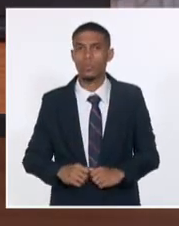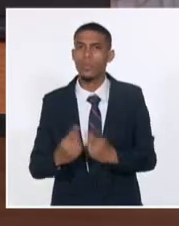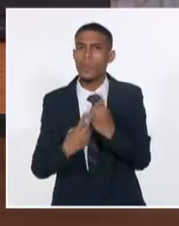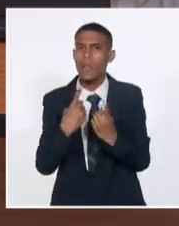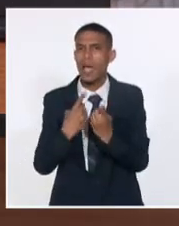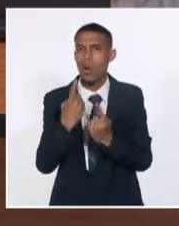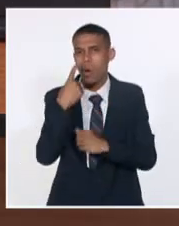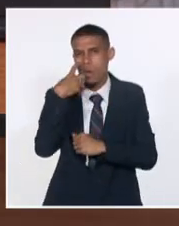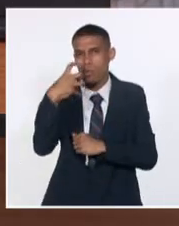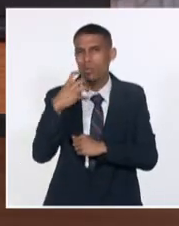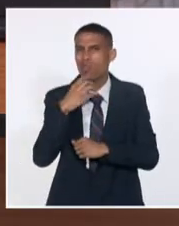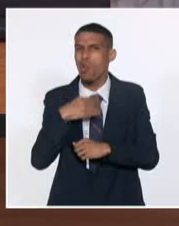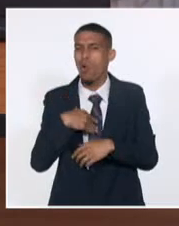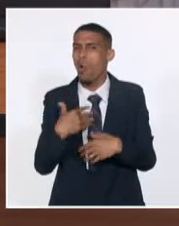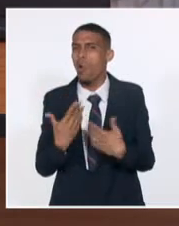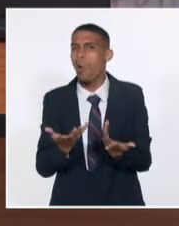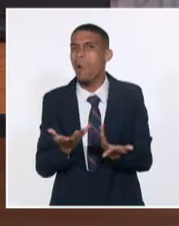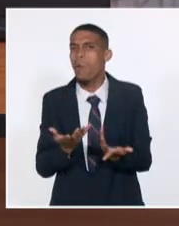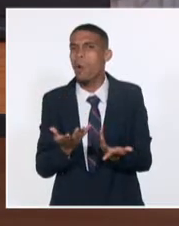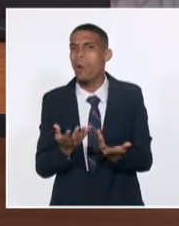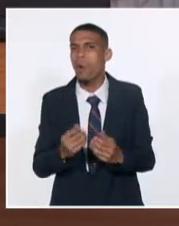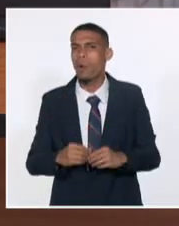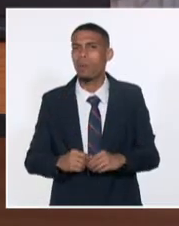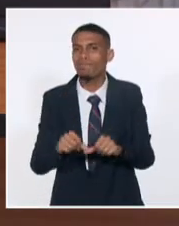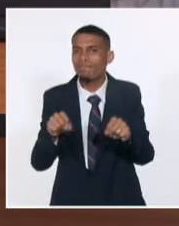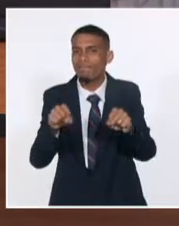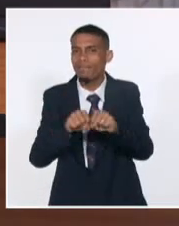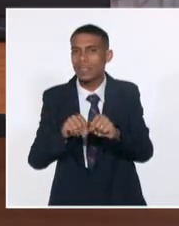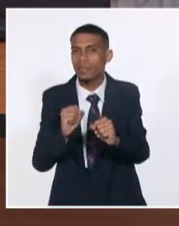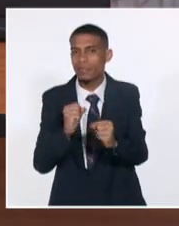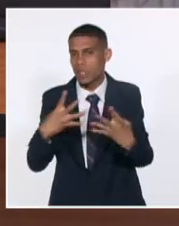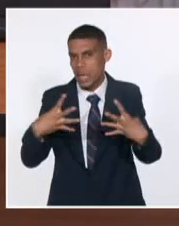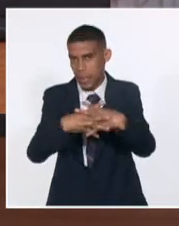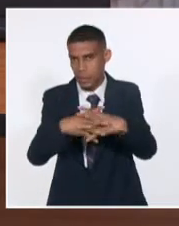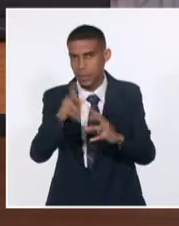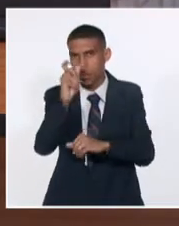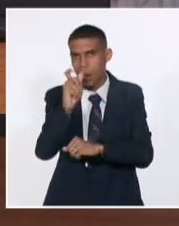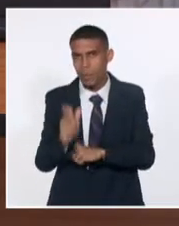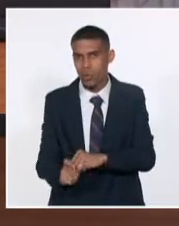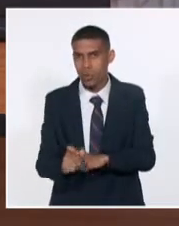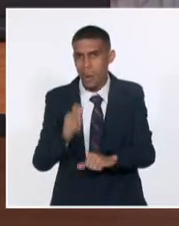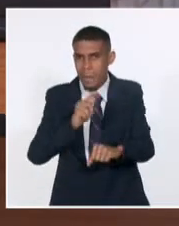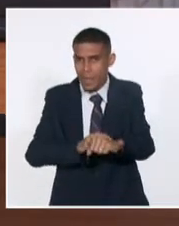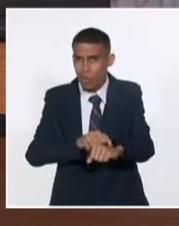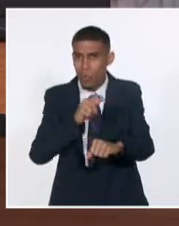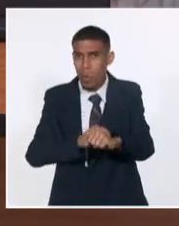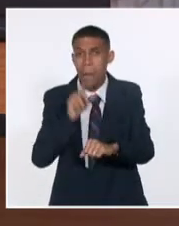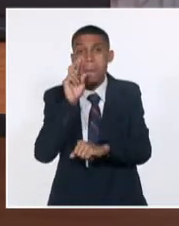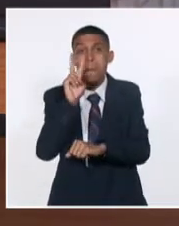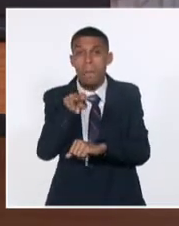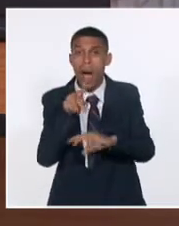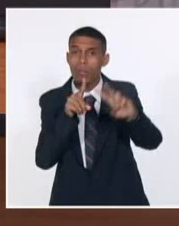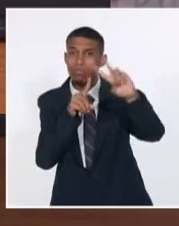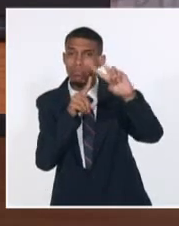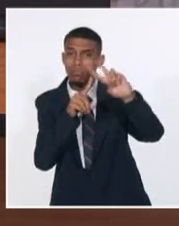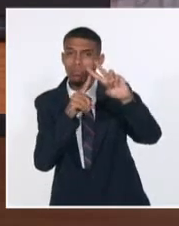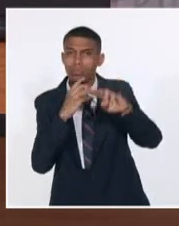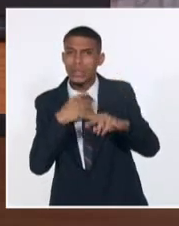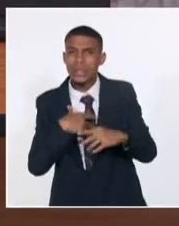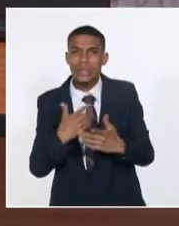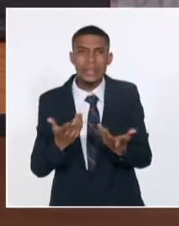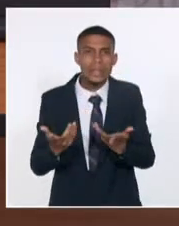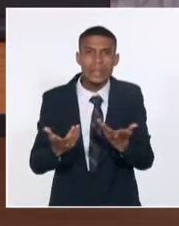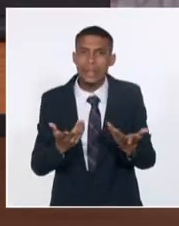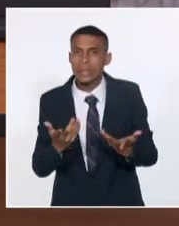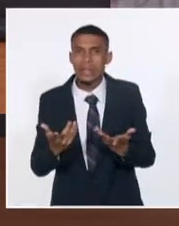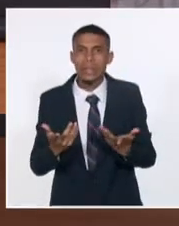cómo conectar con las personas que estaban siguiendo minuto a minuto lo que estaba pasando de adentro, que no fuera esa fría